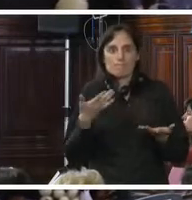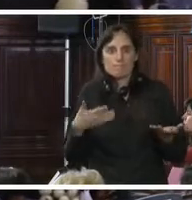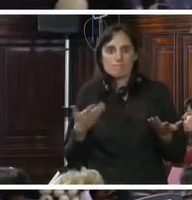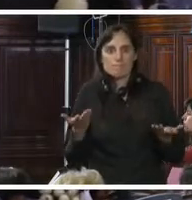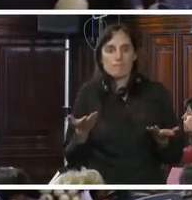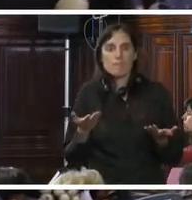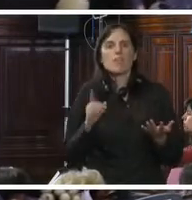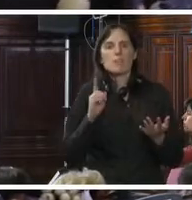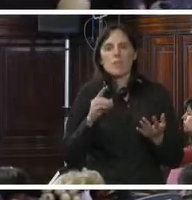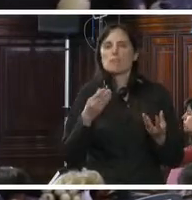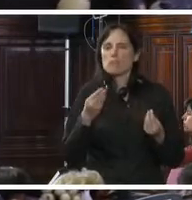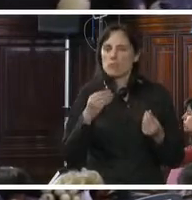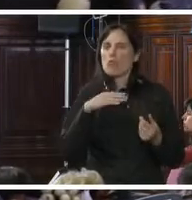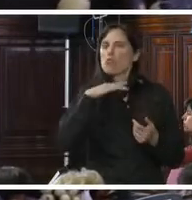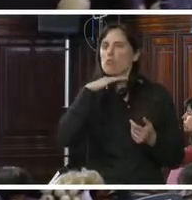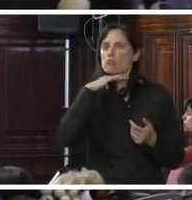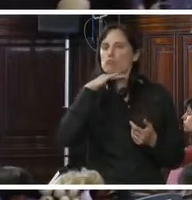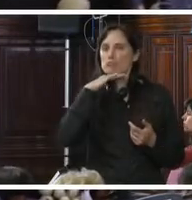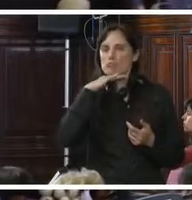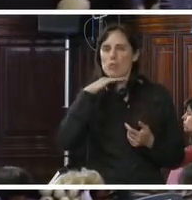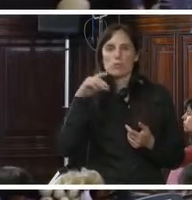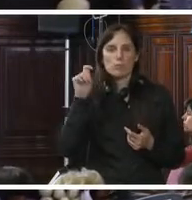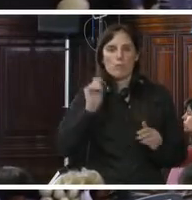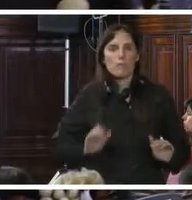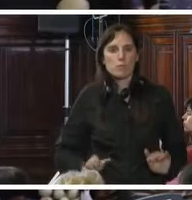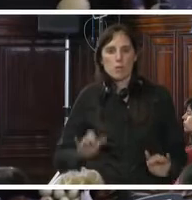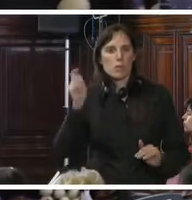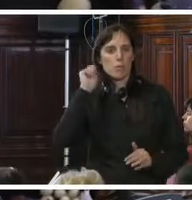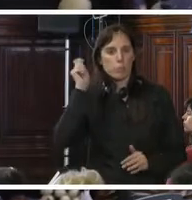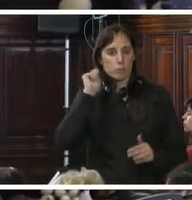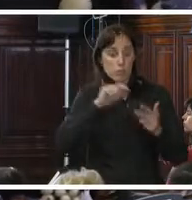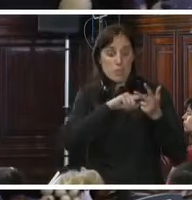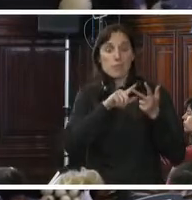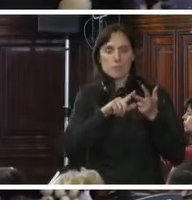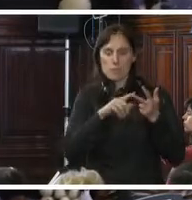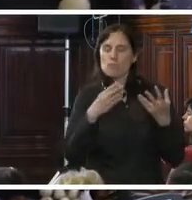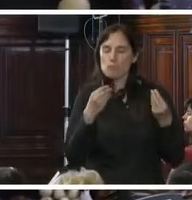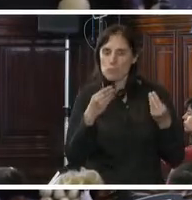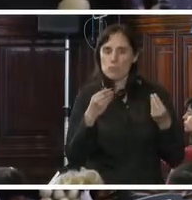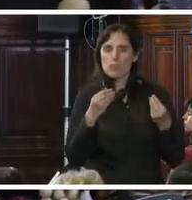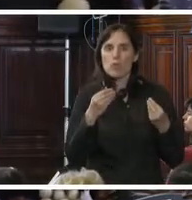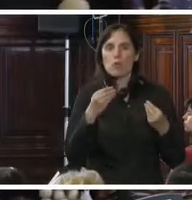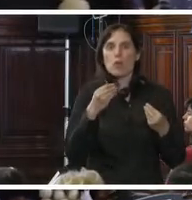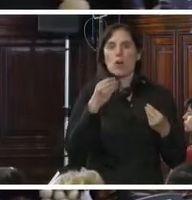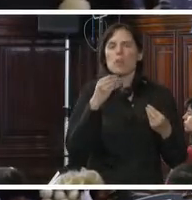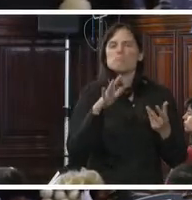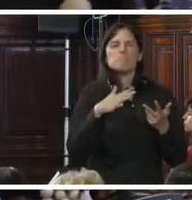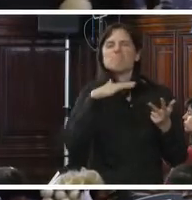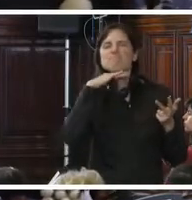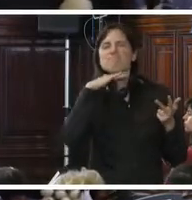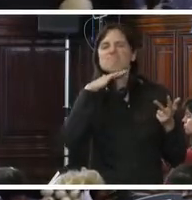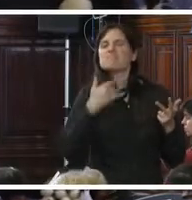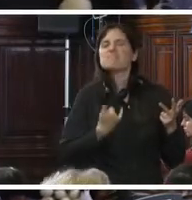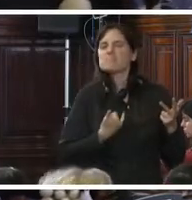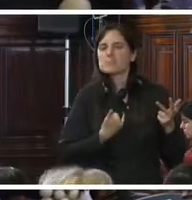es el tema de corrupción de funcionarios públicos, lo cual nuestro informe ha demostrado que opera en tres ámbitos principales de la